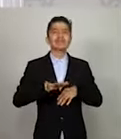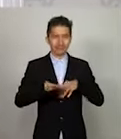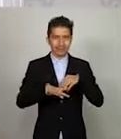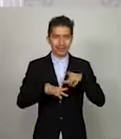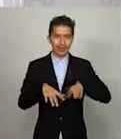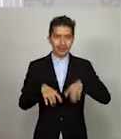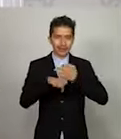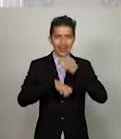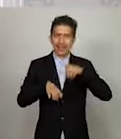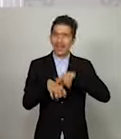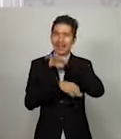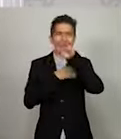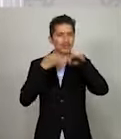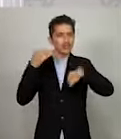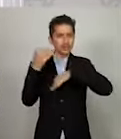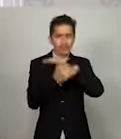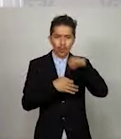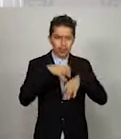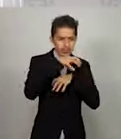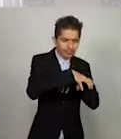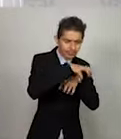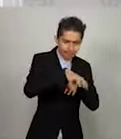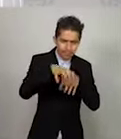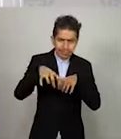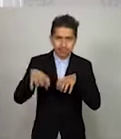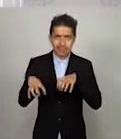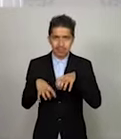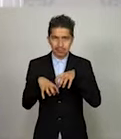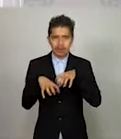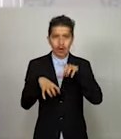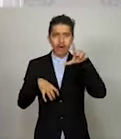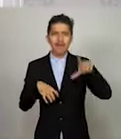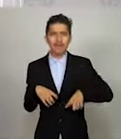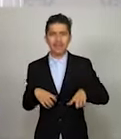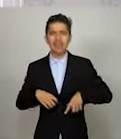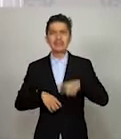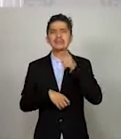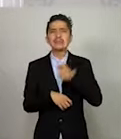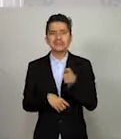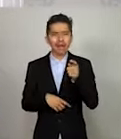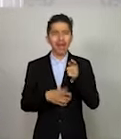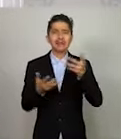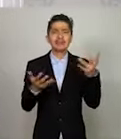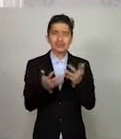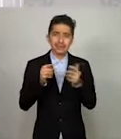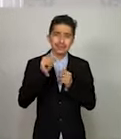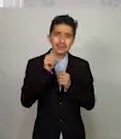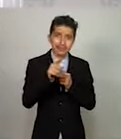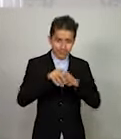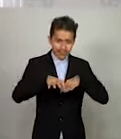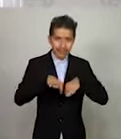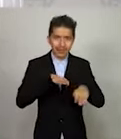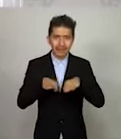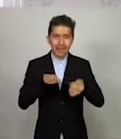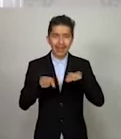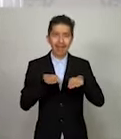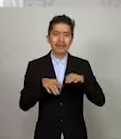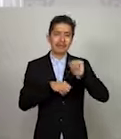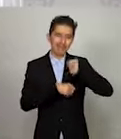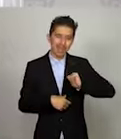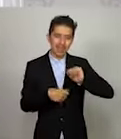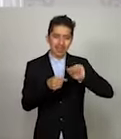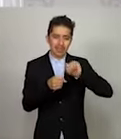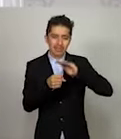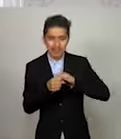del Estado, a todas las áreas del Gobierno, de las que realizan tareas de